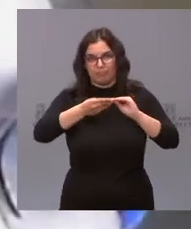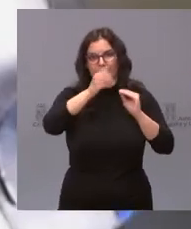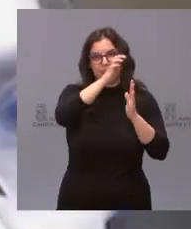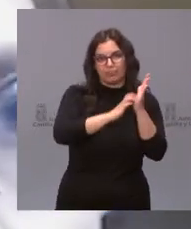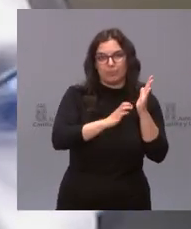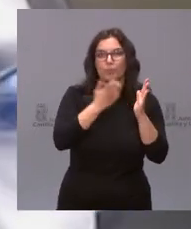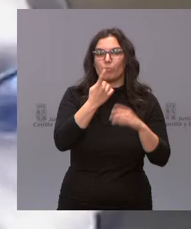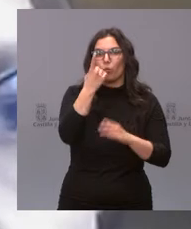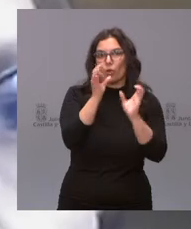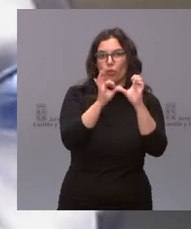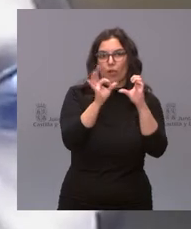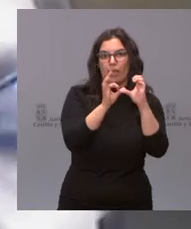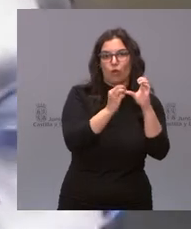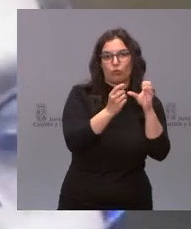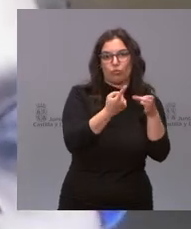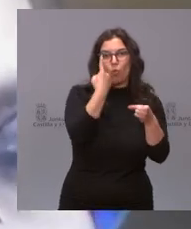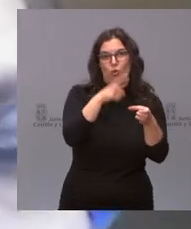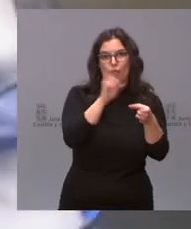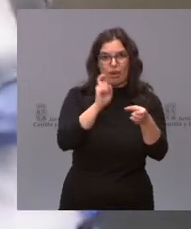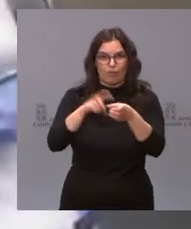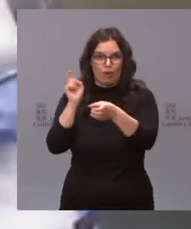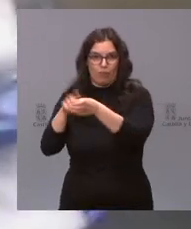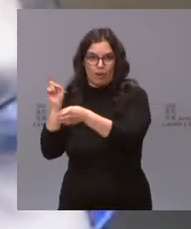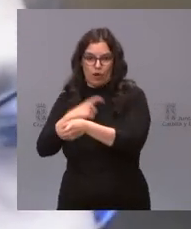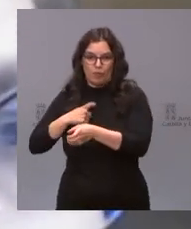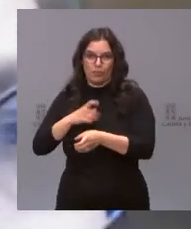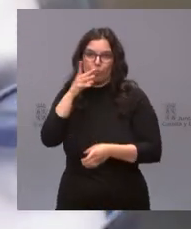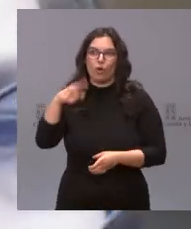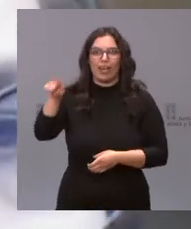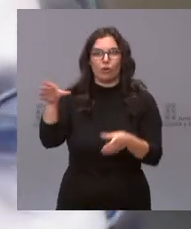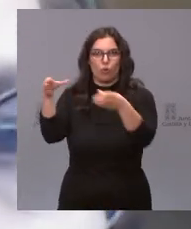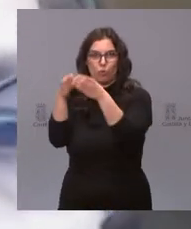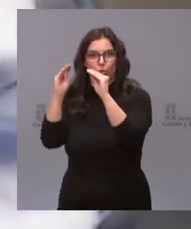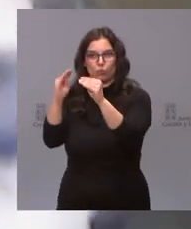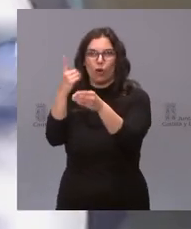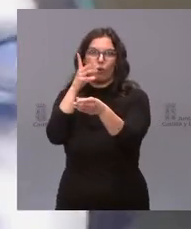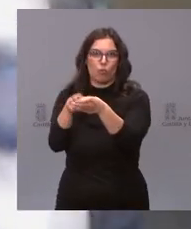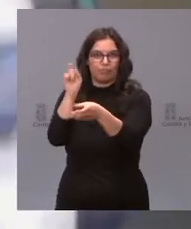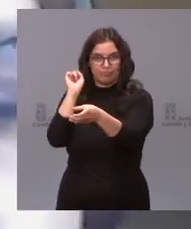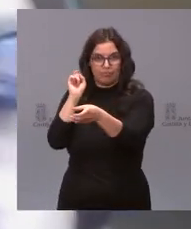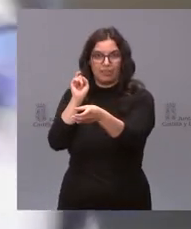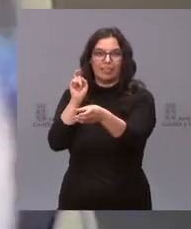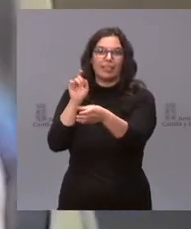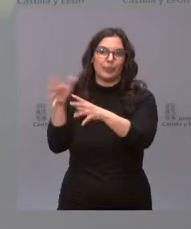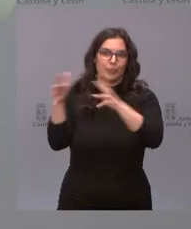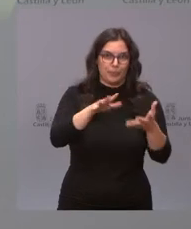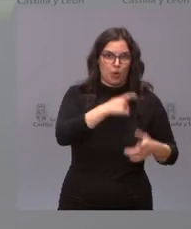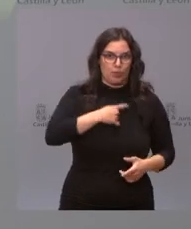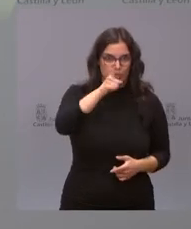un miembro de Ciudadanos en las comisiones de las cortes al haber perdido un miembro en el grupo parlamentario muchas gracias